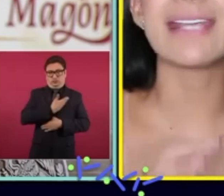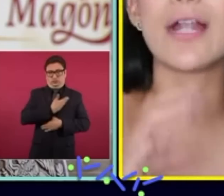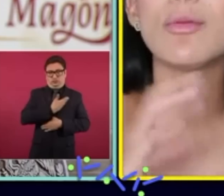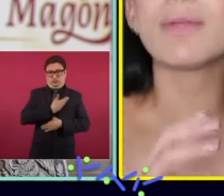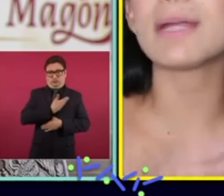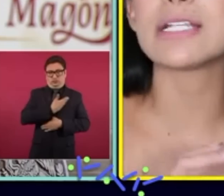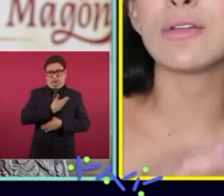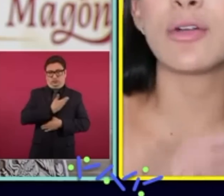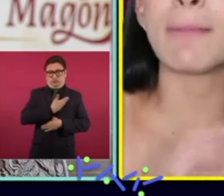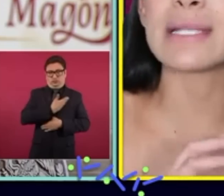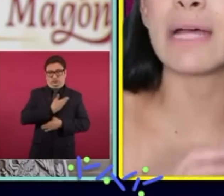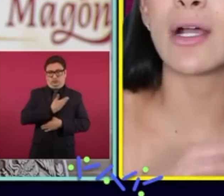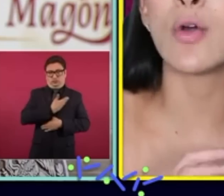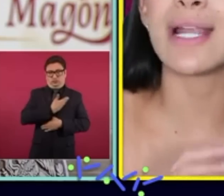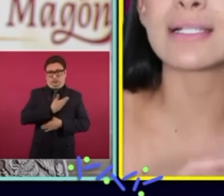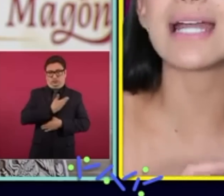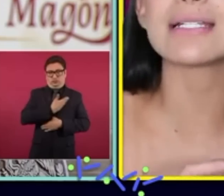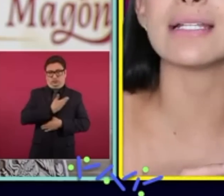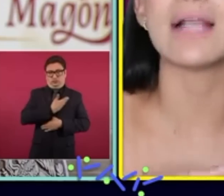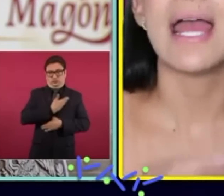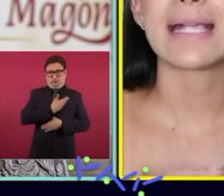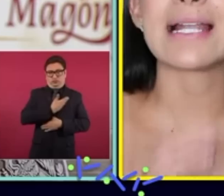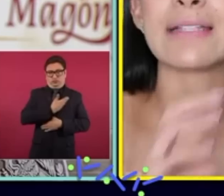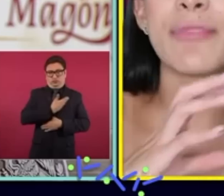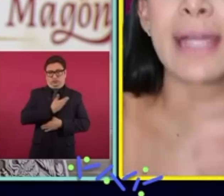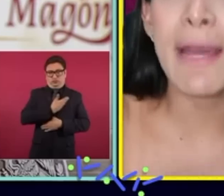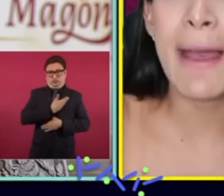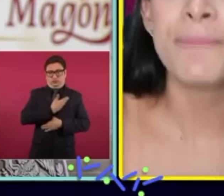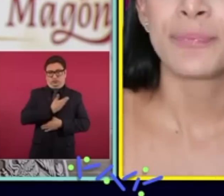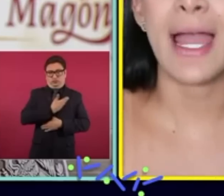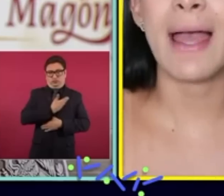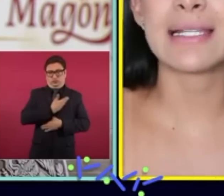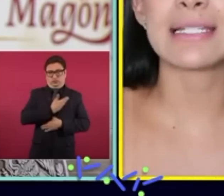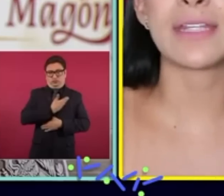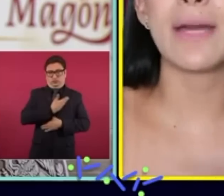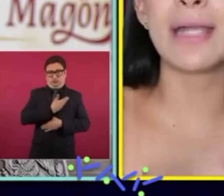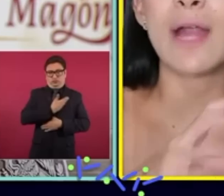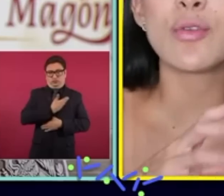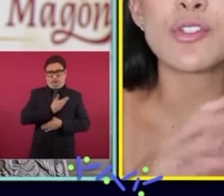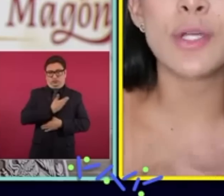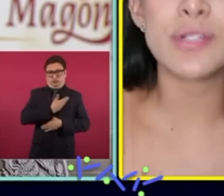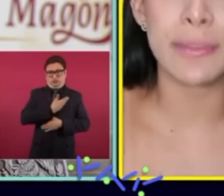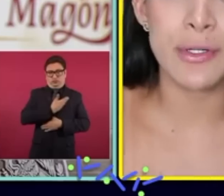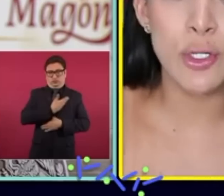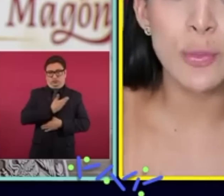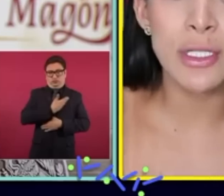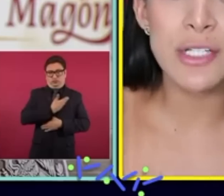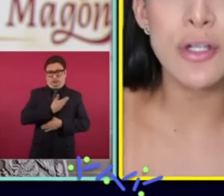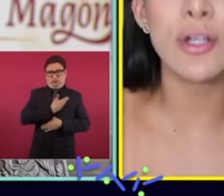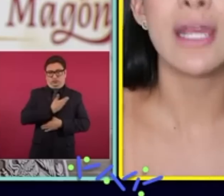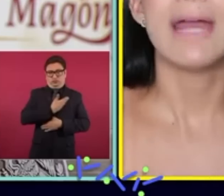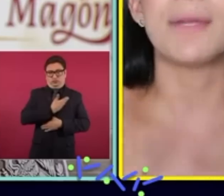aduanas era algo muy parecido a lo que pasaba con las cárceles, que se las entregaban algunos dueños de medios de